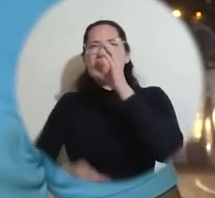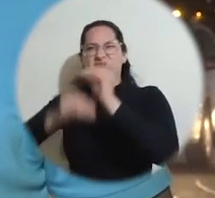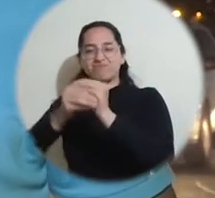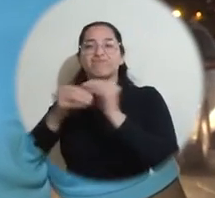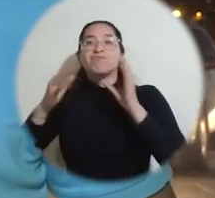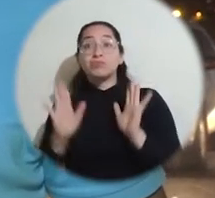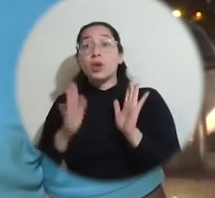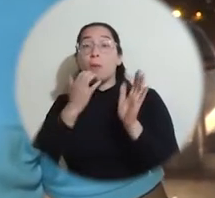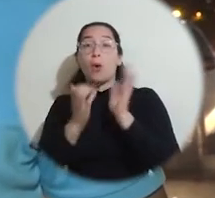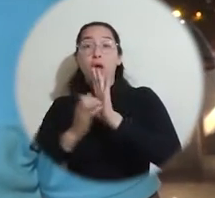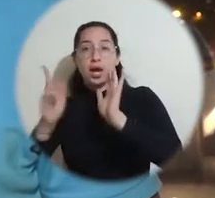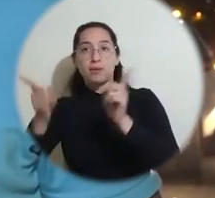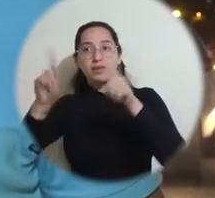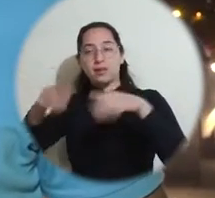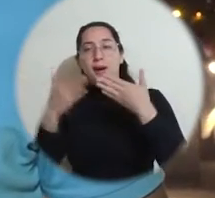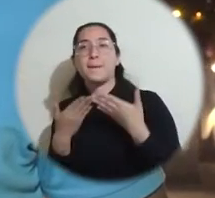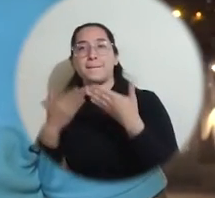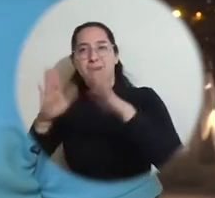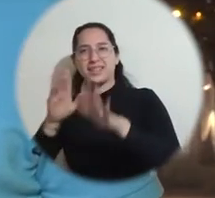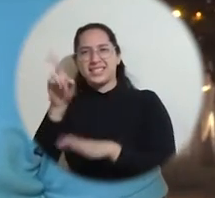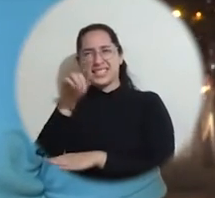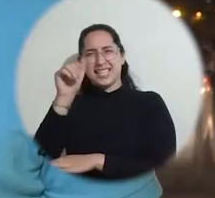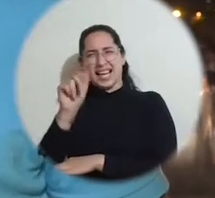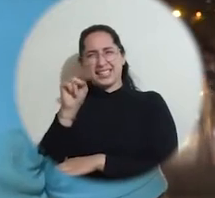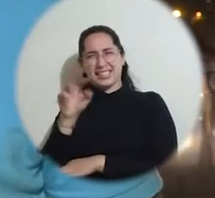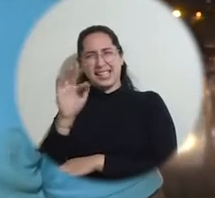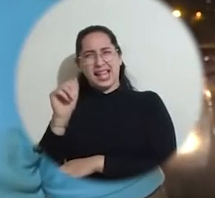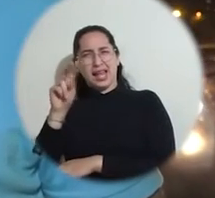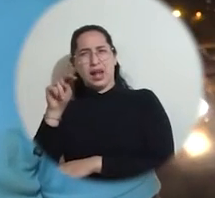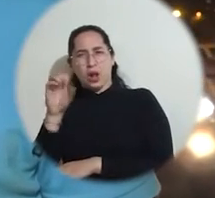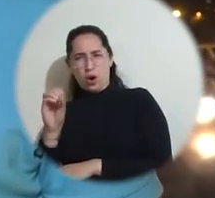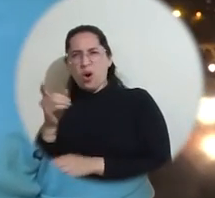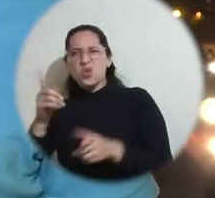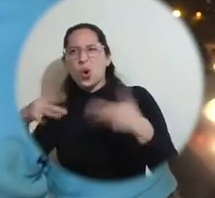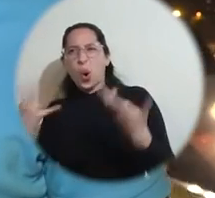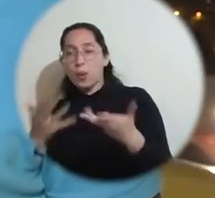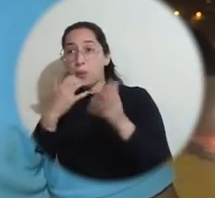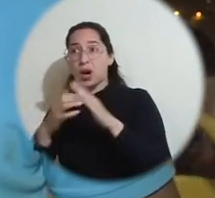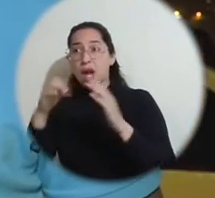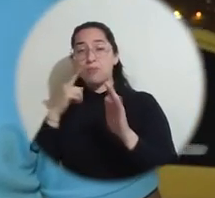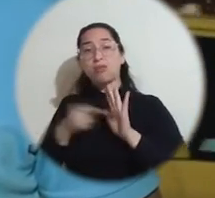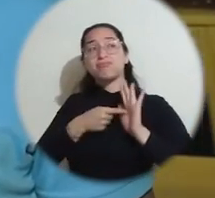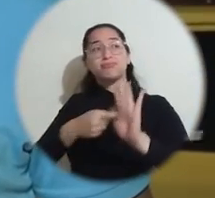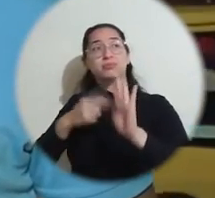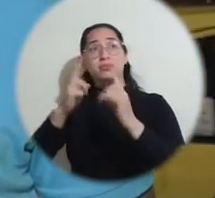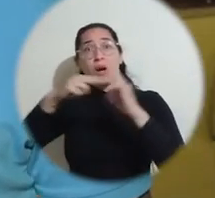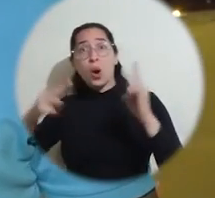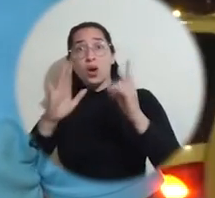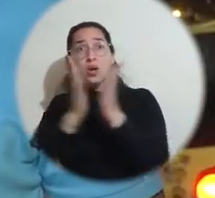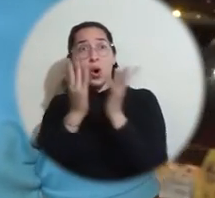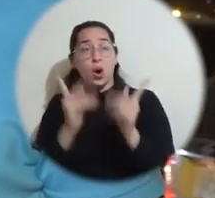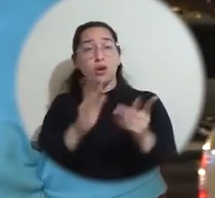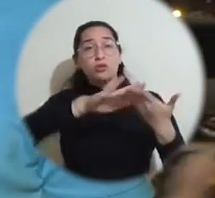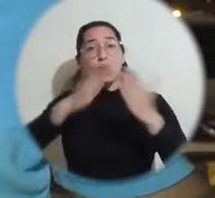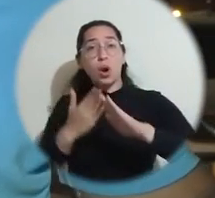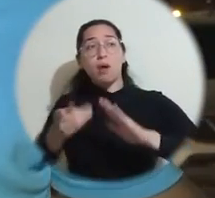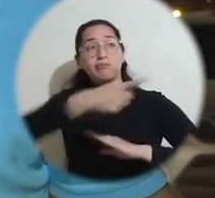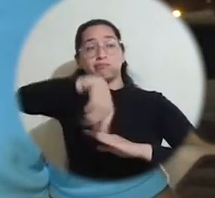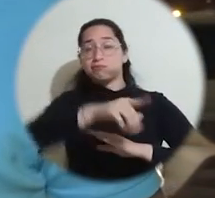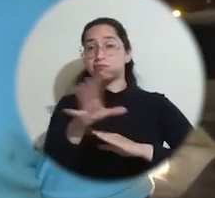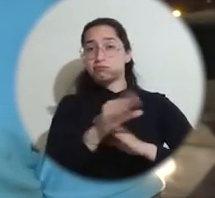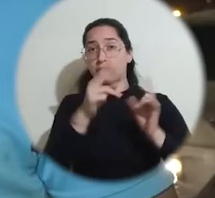de la manera como se han venido haciendo. Hemos tenido también otras medidas como la apertura del portón Santana en donde se